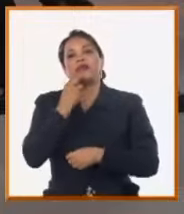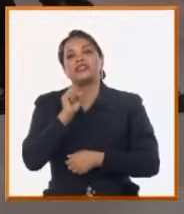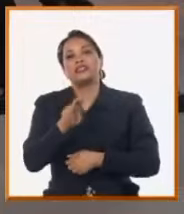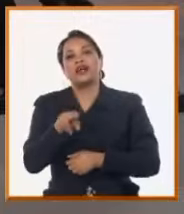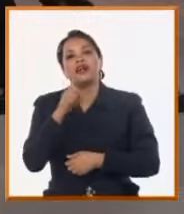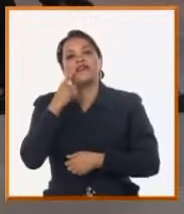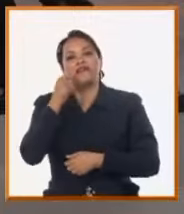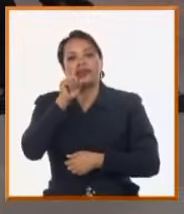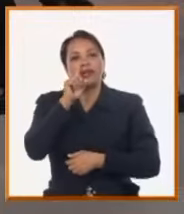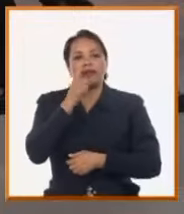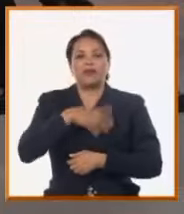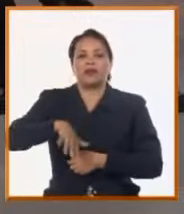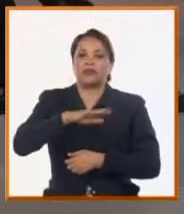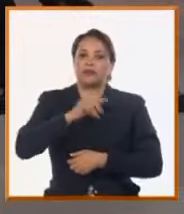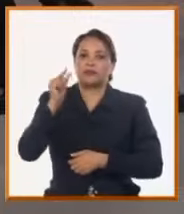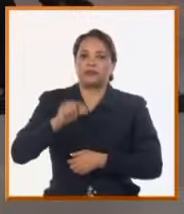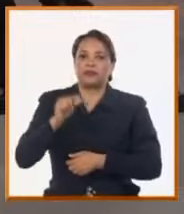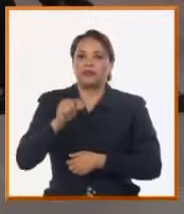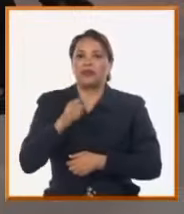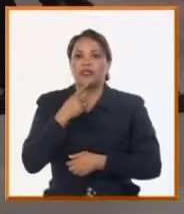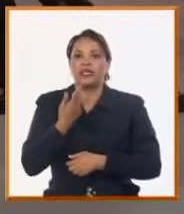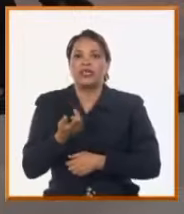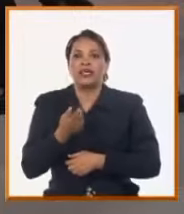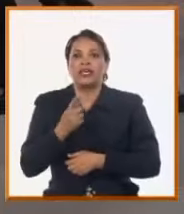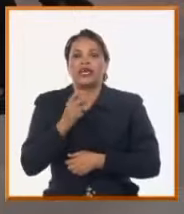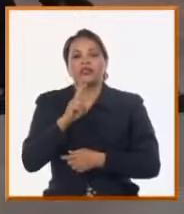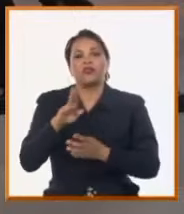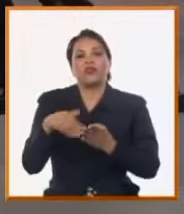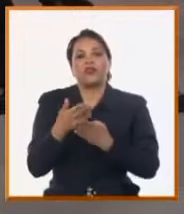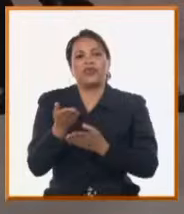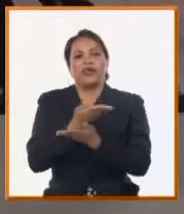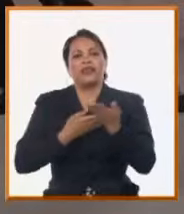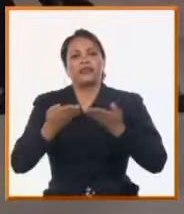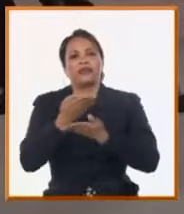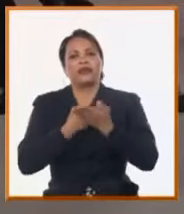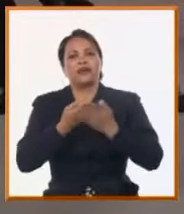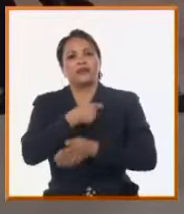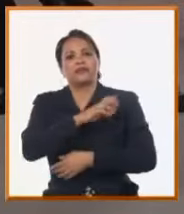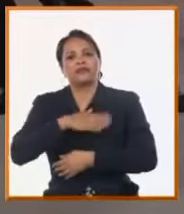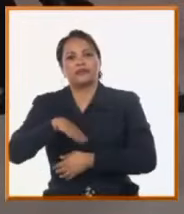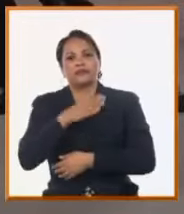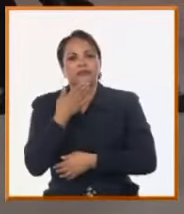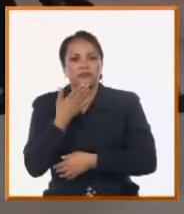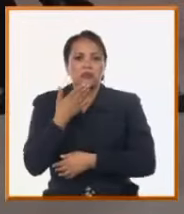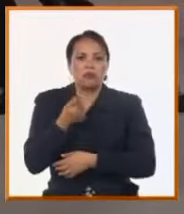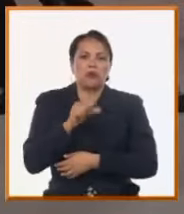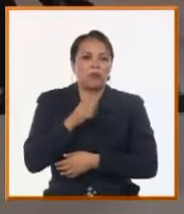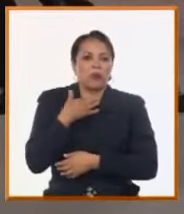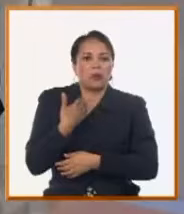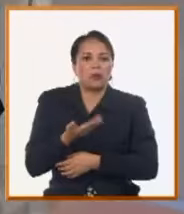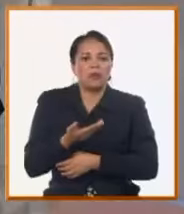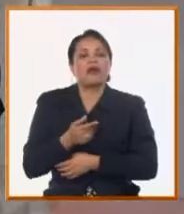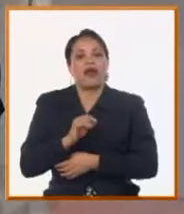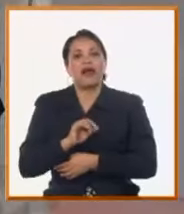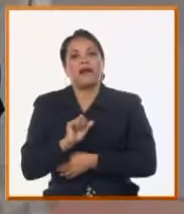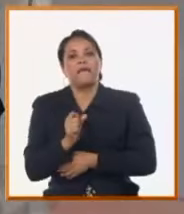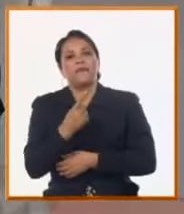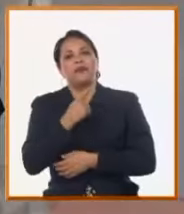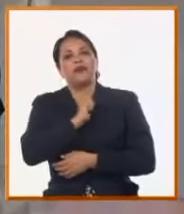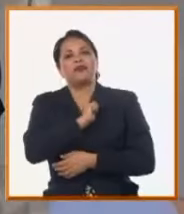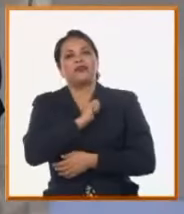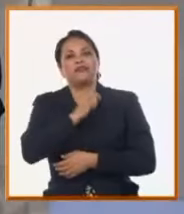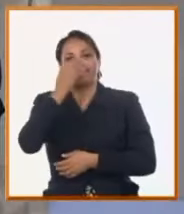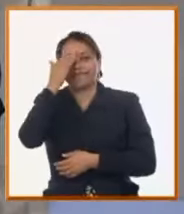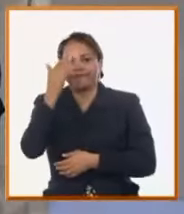televidentes, para nuestros residentes, de que le han servido estas dos jornadas también de intercambio con nuestro pueblo. Sí, Randy, y primero que todo queremos agradecer la